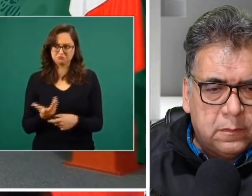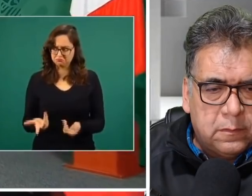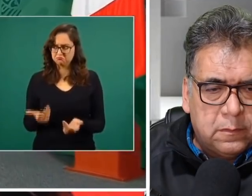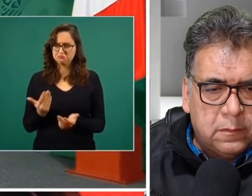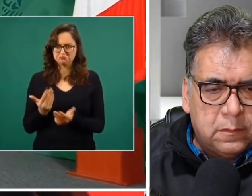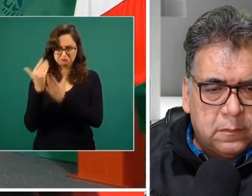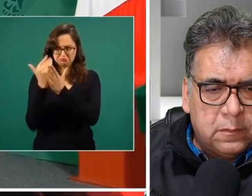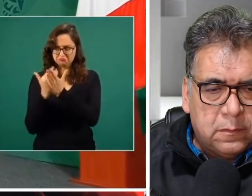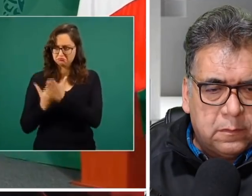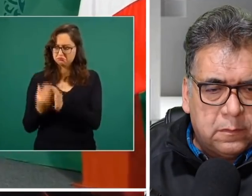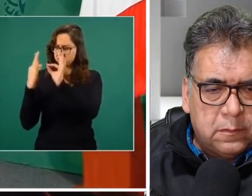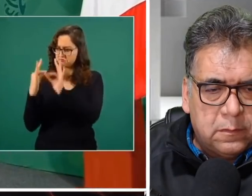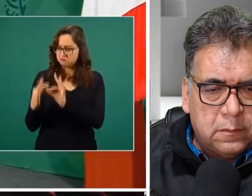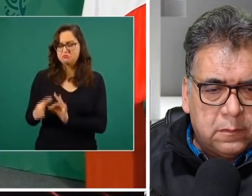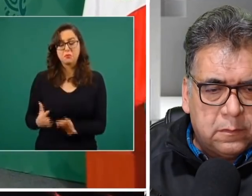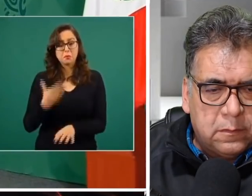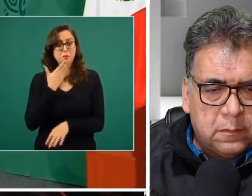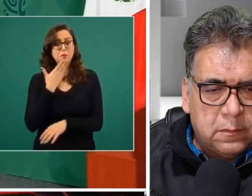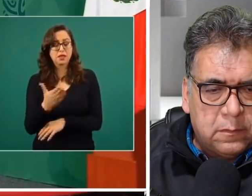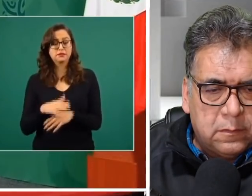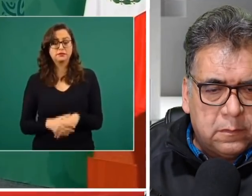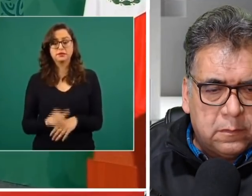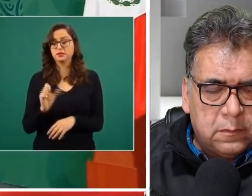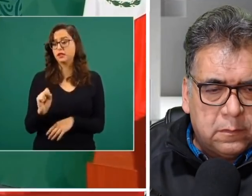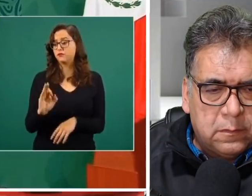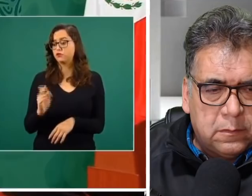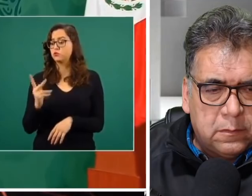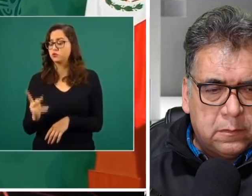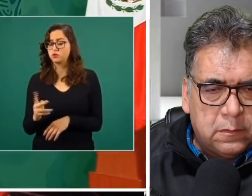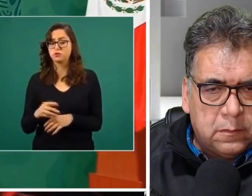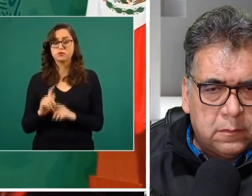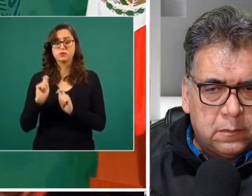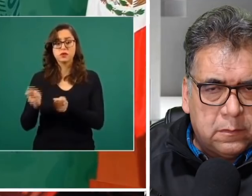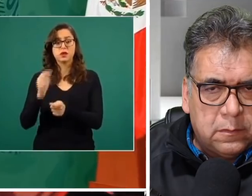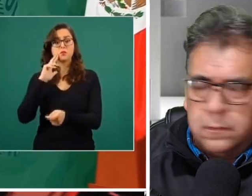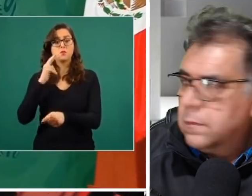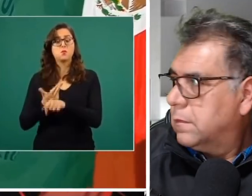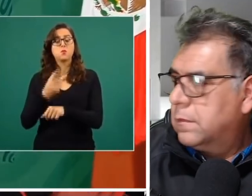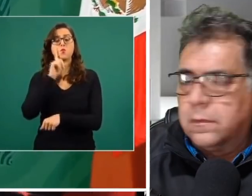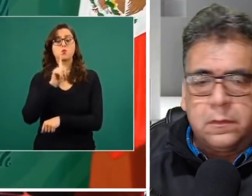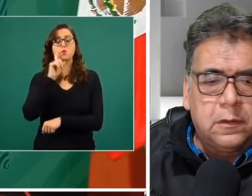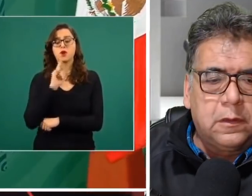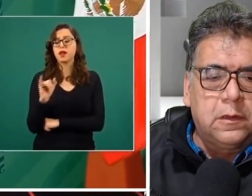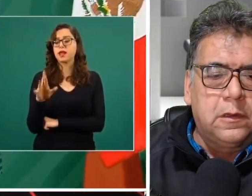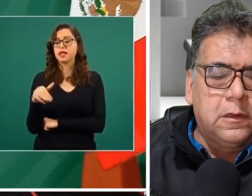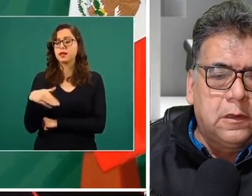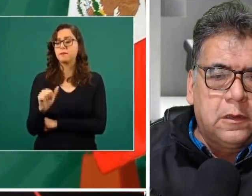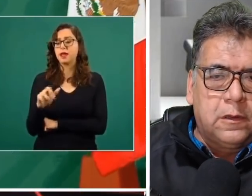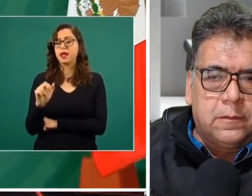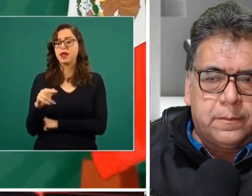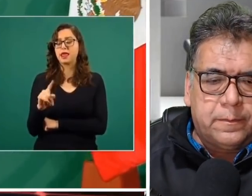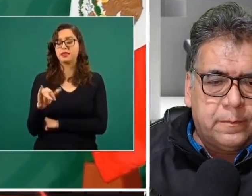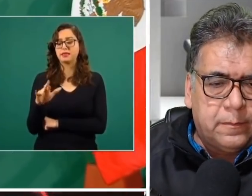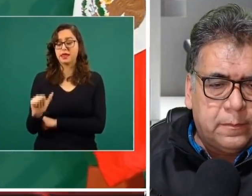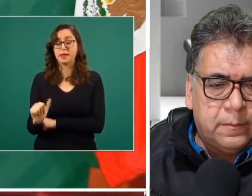la Secretaría de la Función Pública a cargo de Irma Erindira Sandoval. Pero el